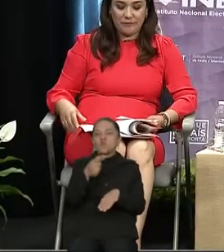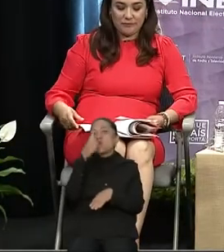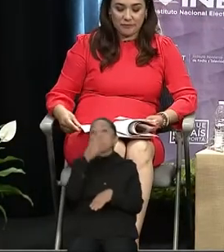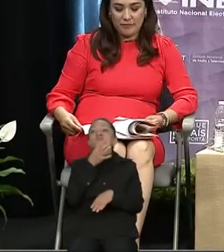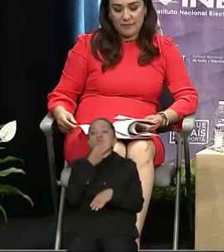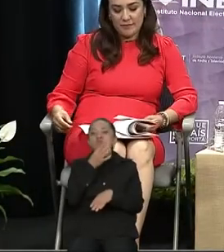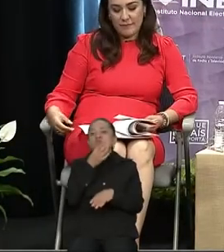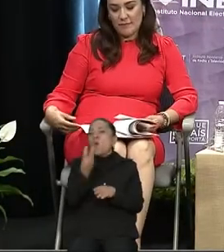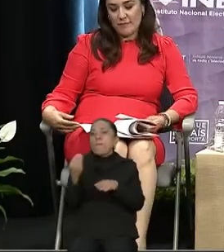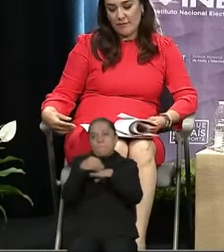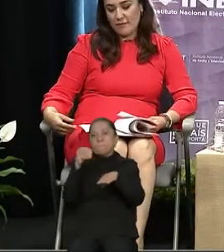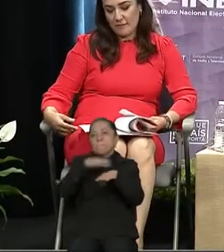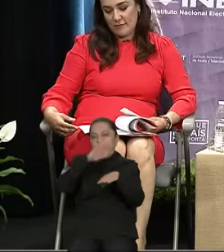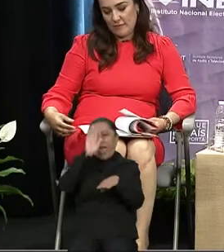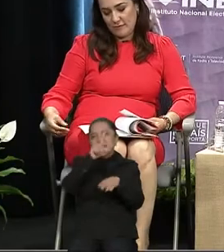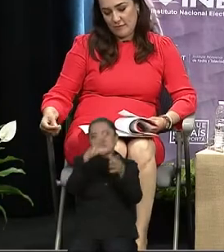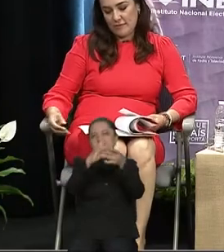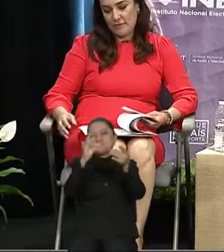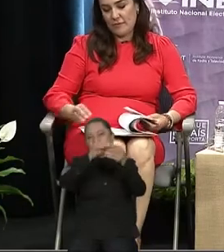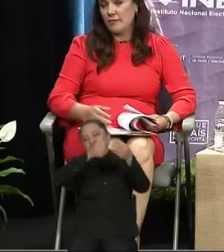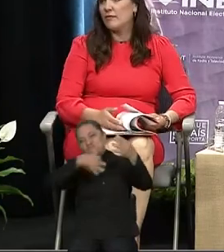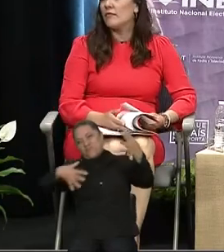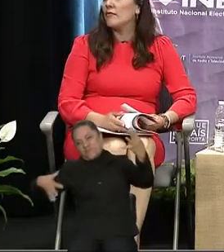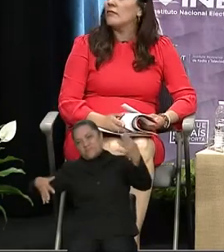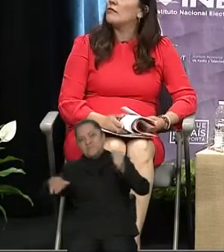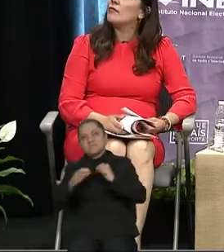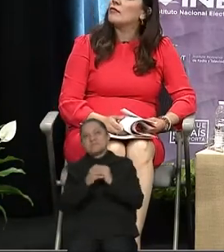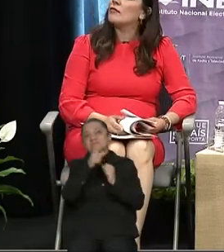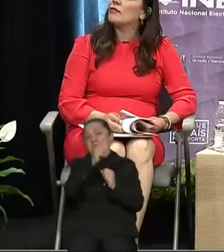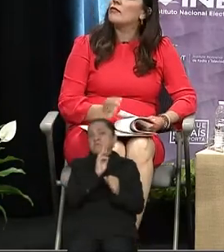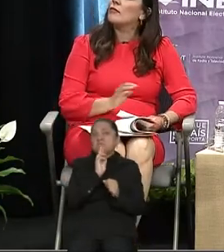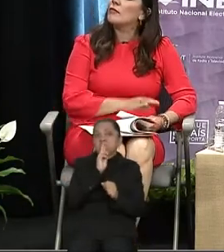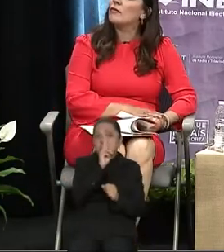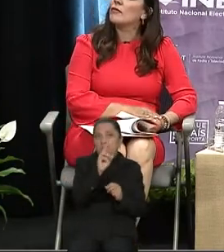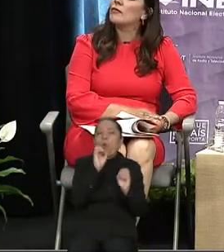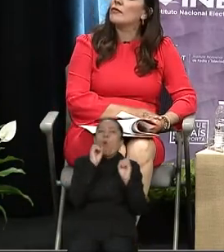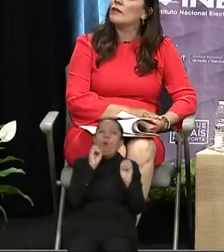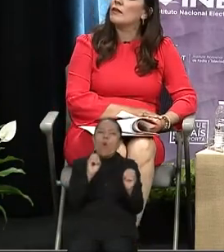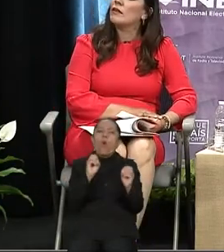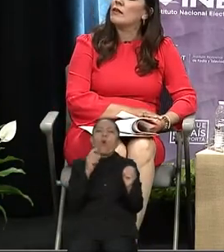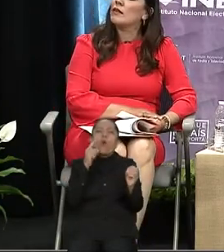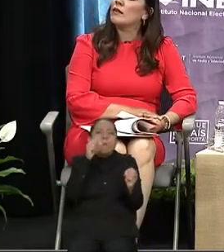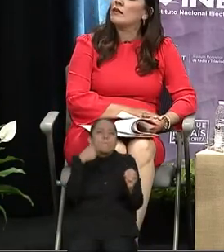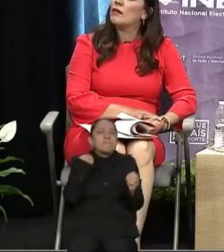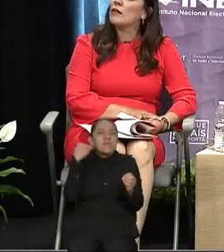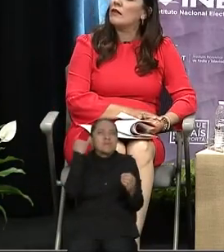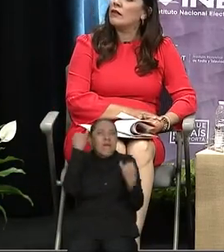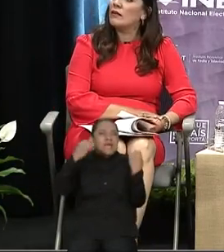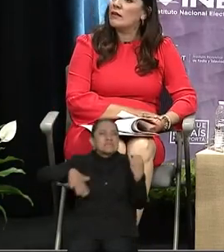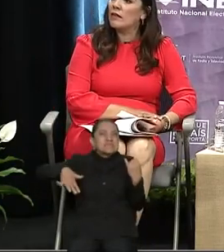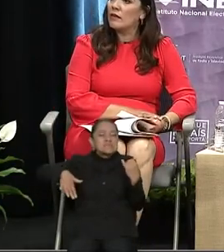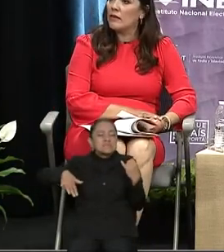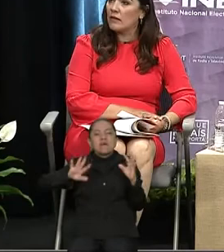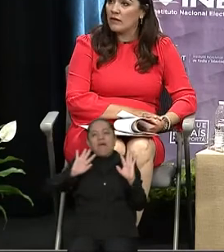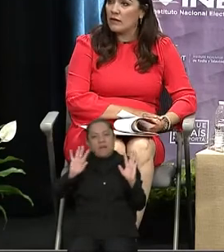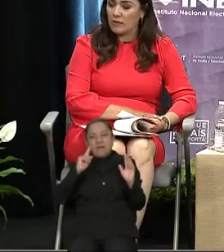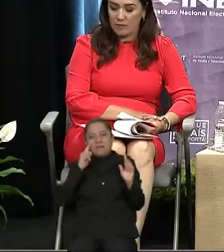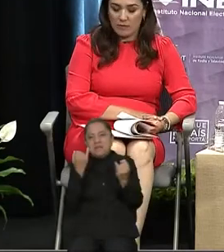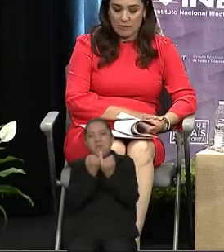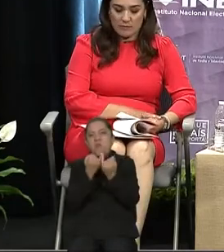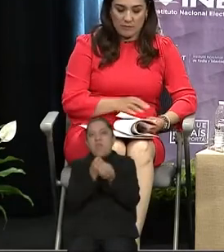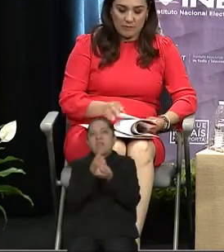candidatas, para poder responder o también contrastar sus ideas. El orden de este